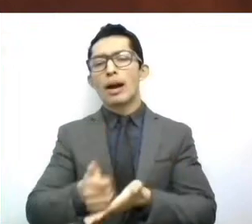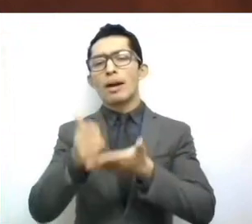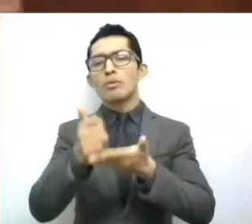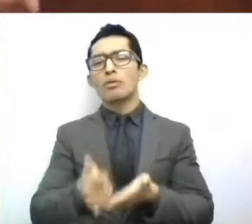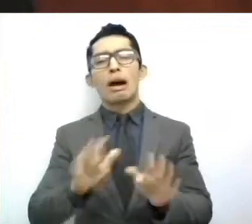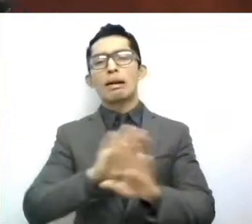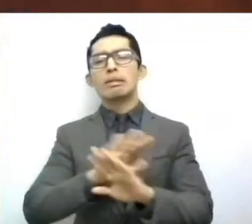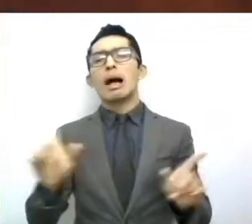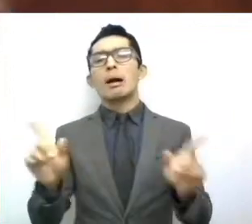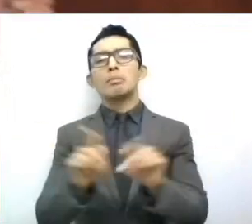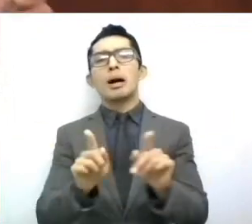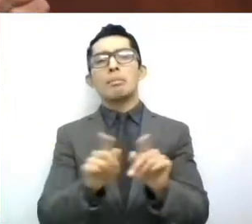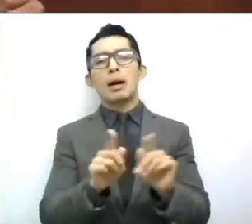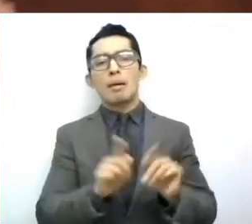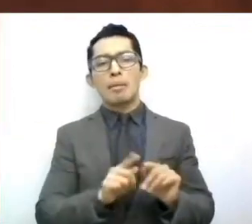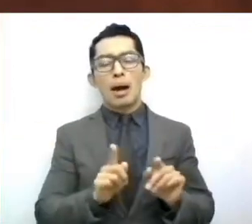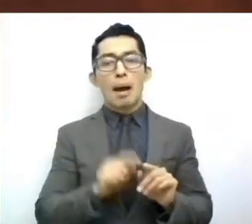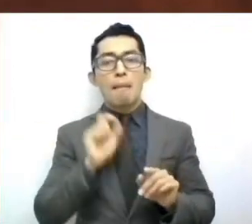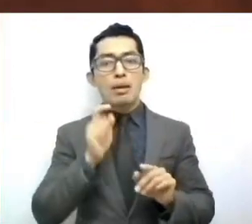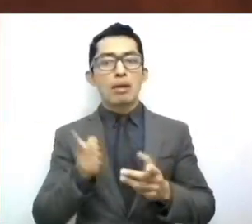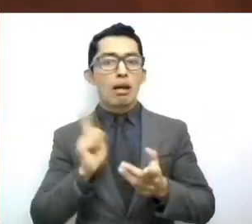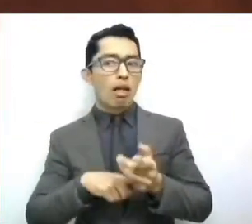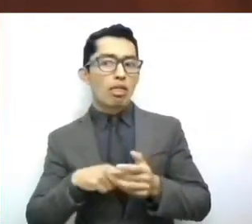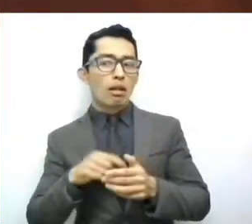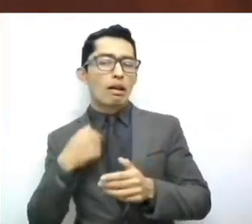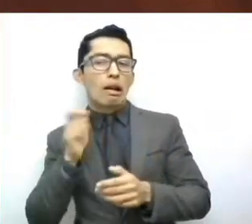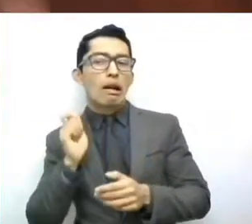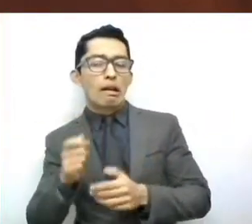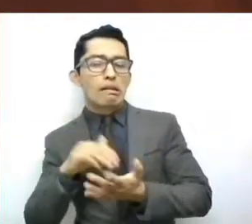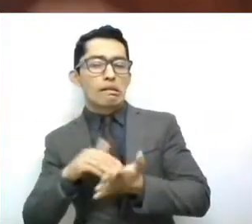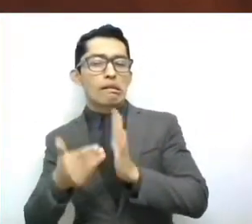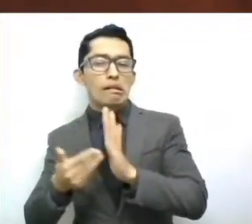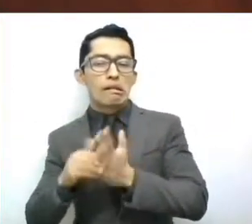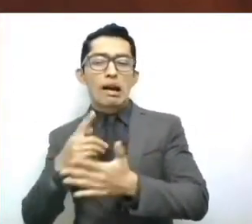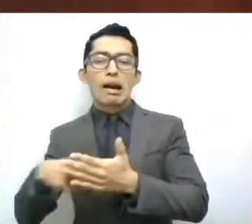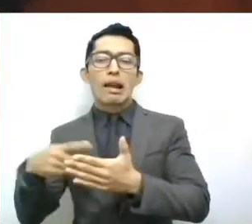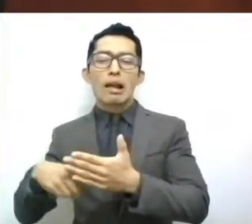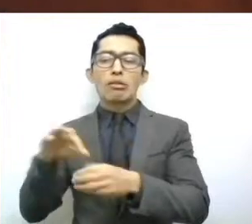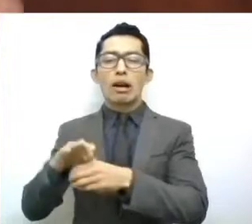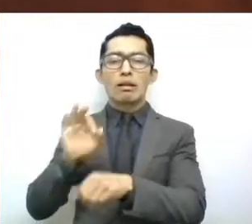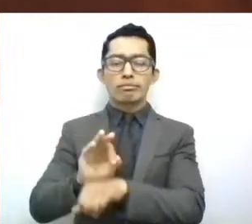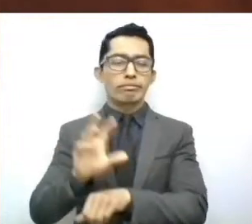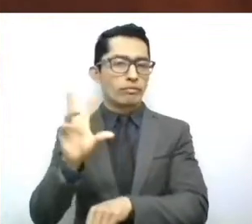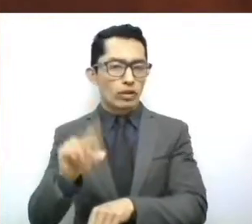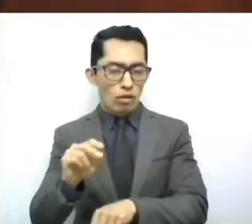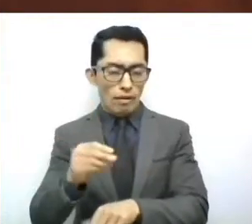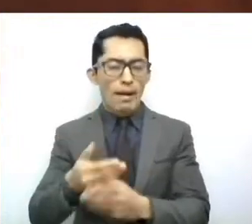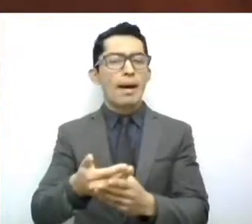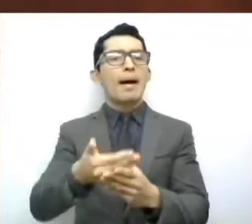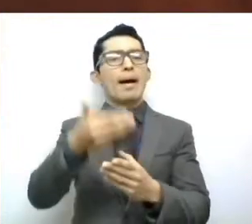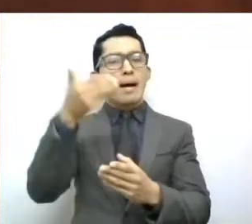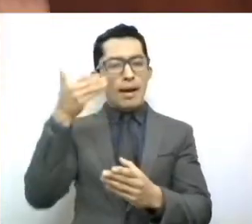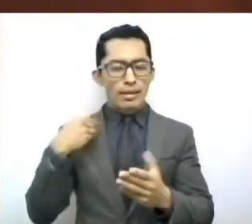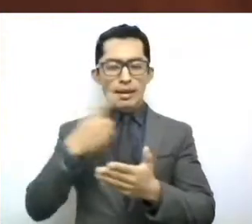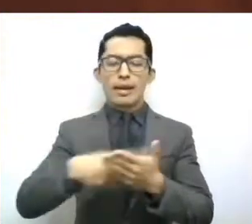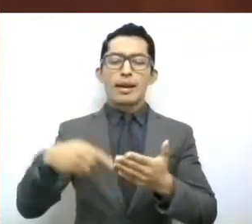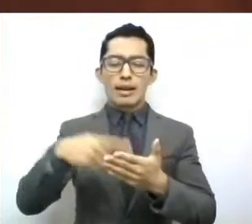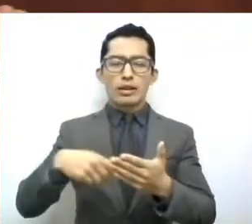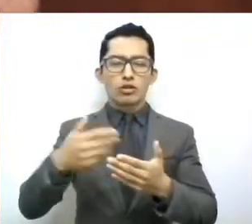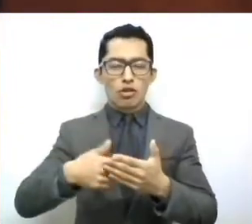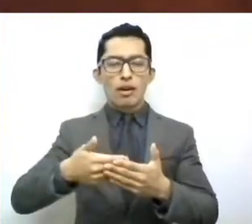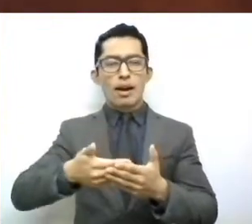electoral. Por supuesto que en la elección pasada hubo estos